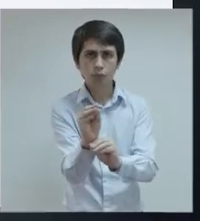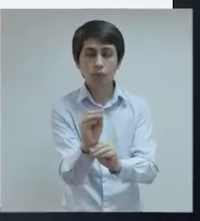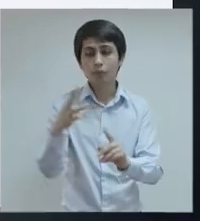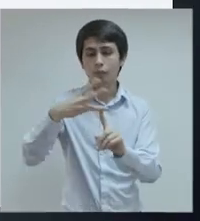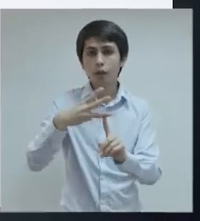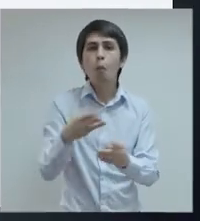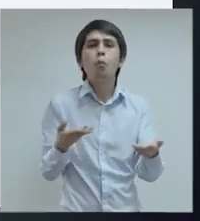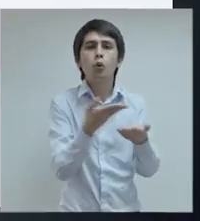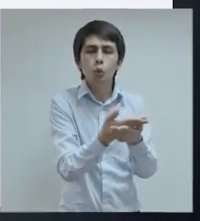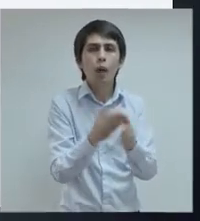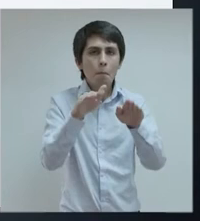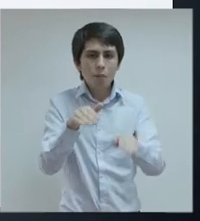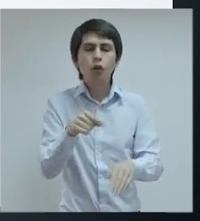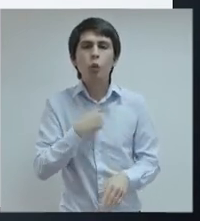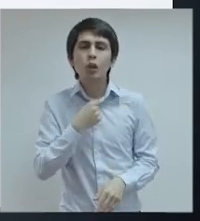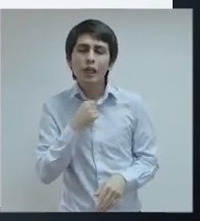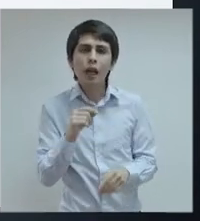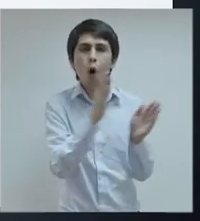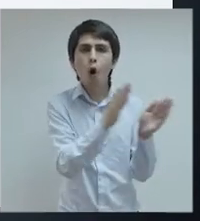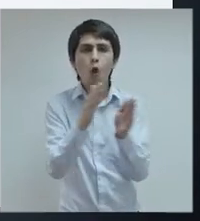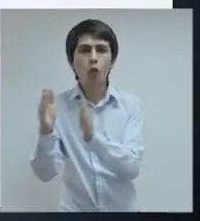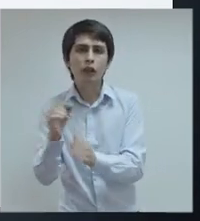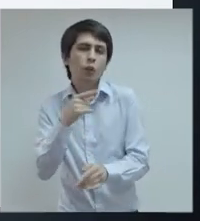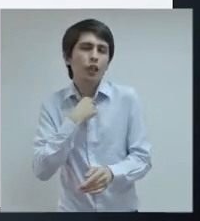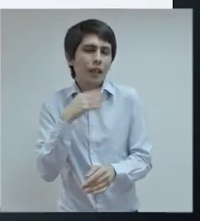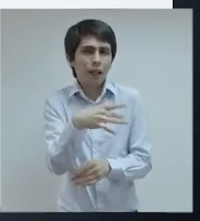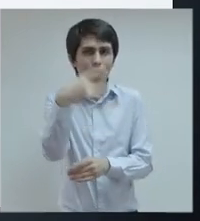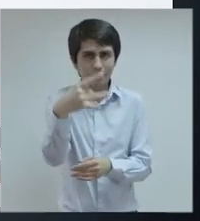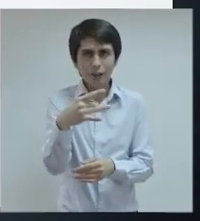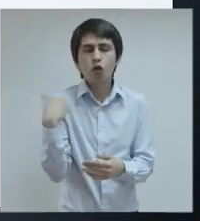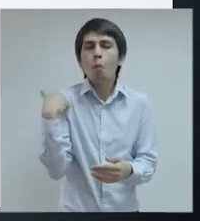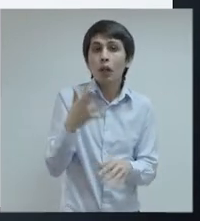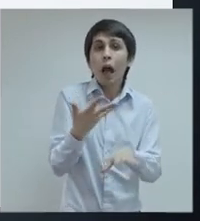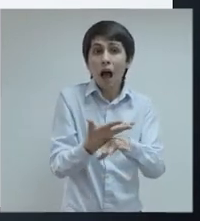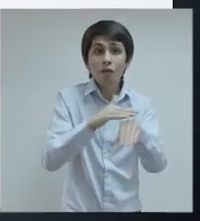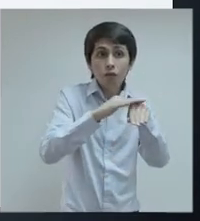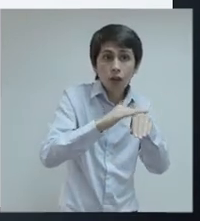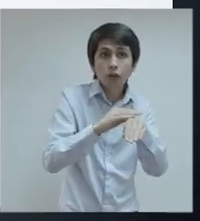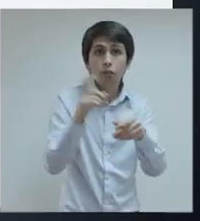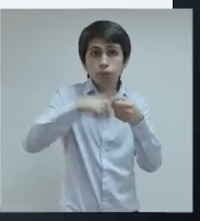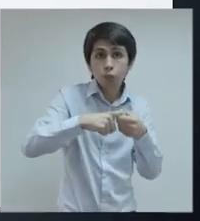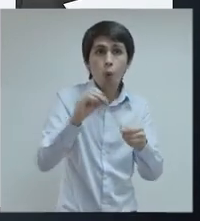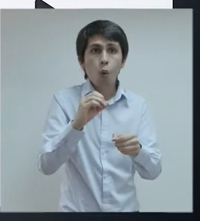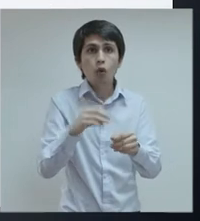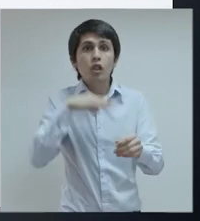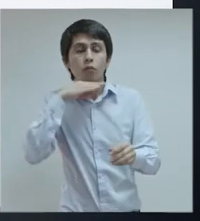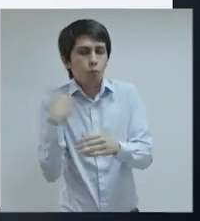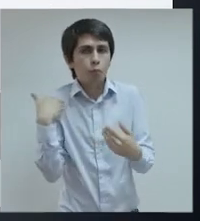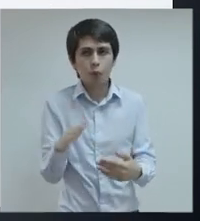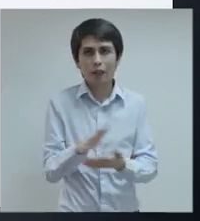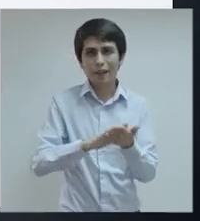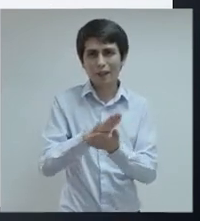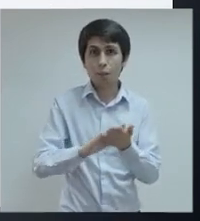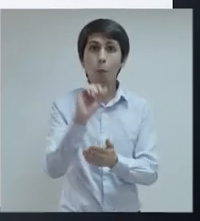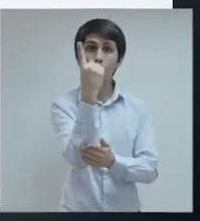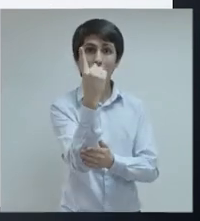colegios en el verdadero orden de preferencia en que te gustaría quedar, sin importar la disponibilidad de vacantes que tengan. Porque en el caso de no